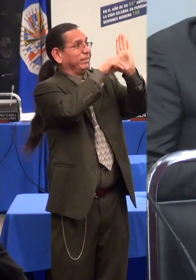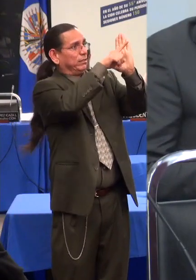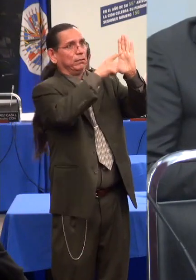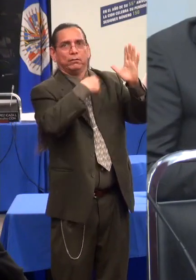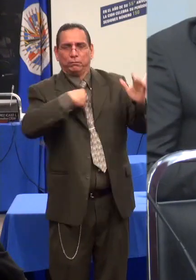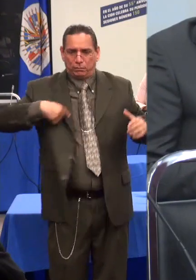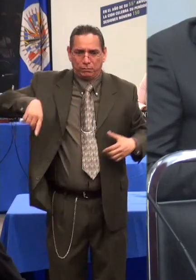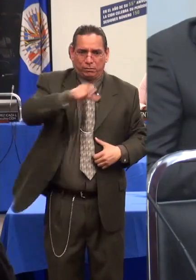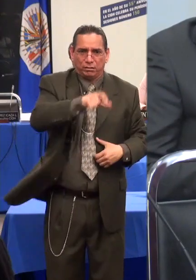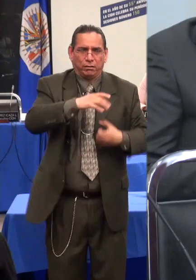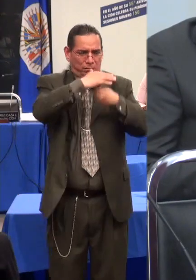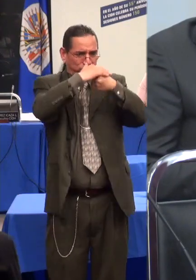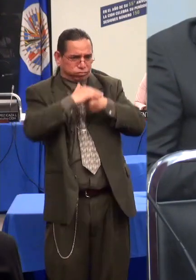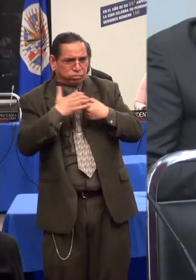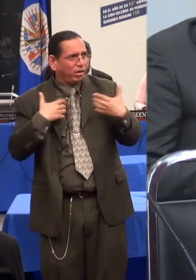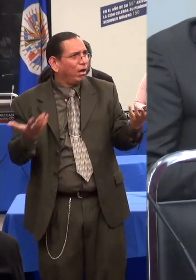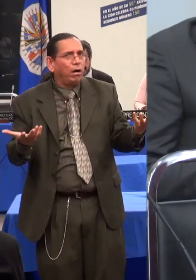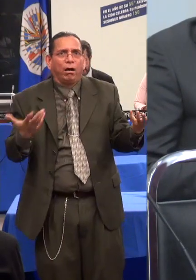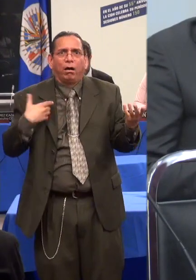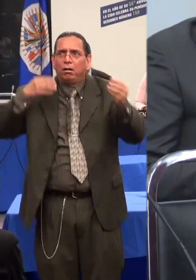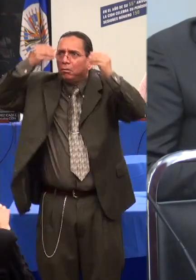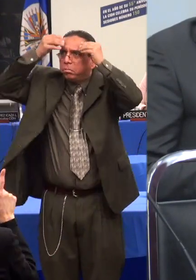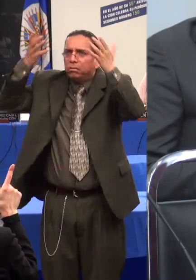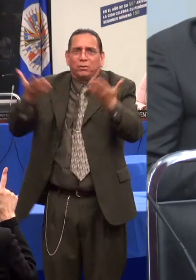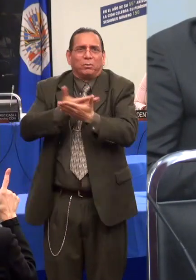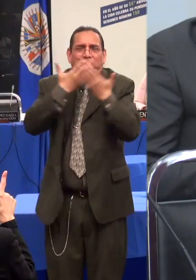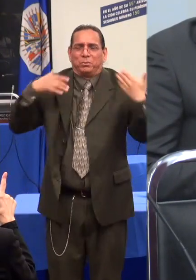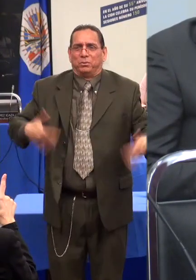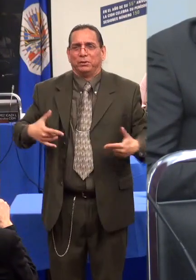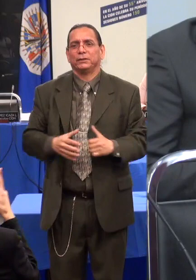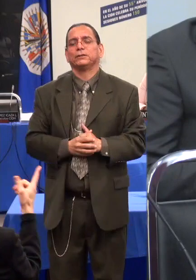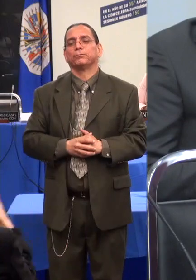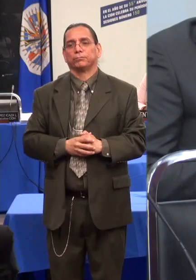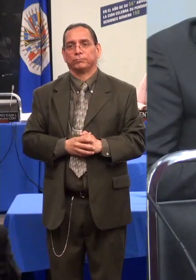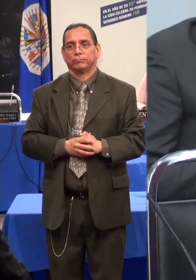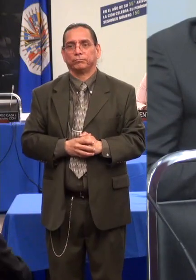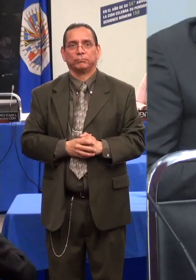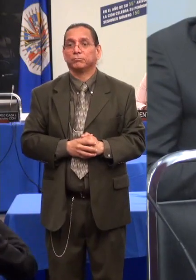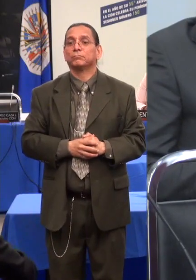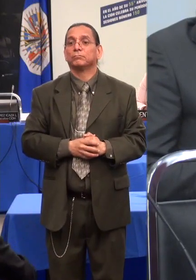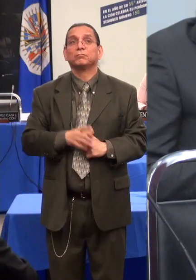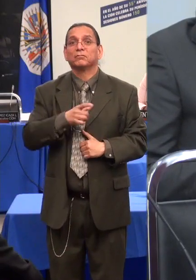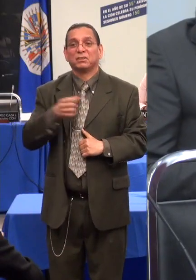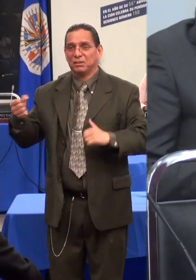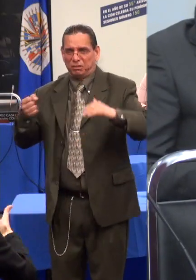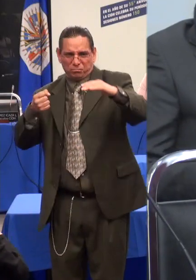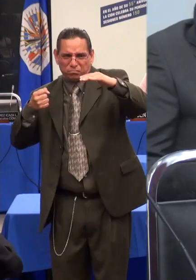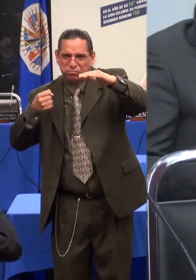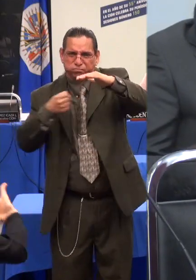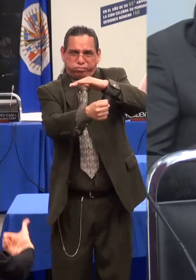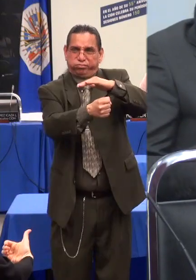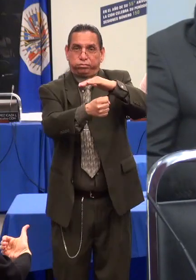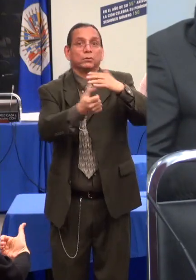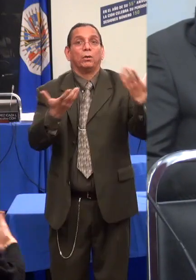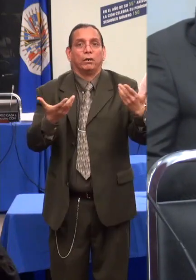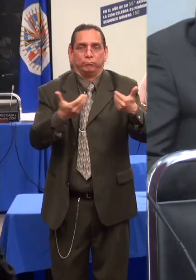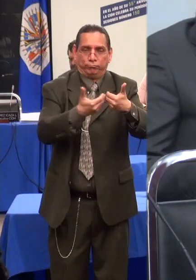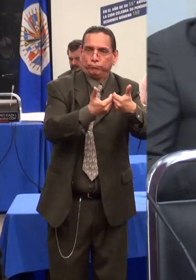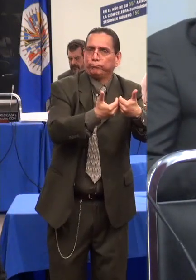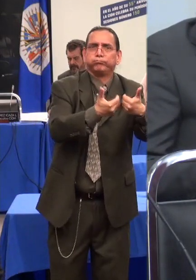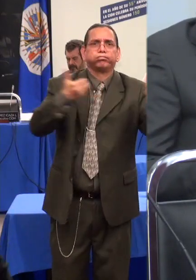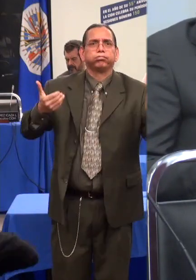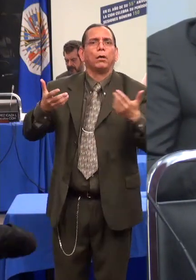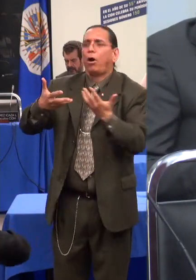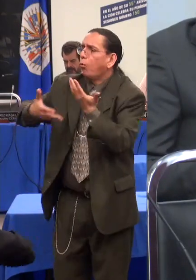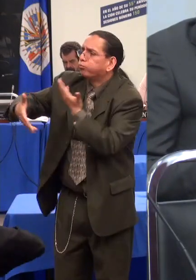un esquema de institucionalización y segregación de la vida en sociedad y a la falta de datos oficiales que permitan estimar la